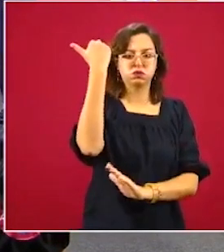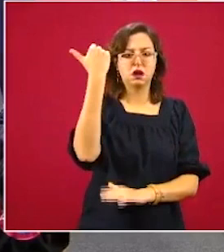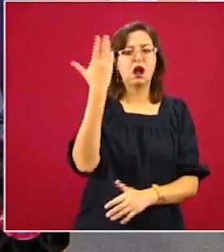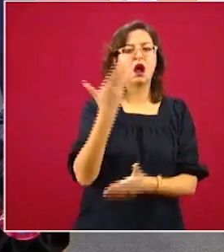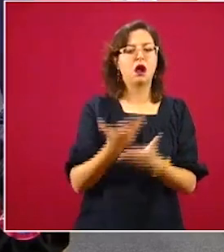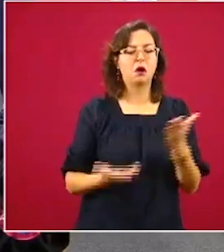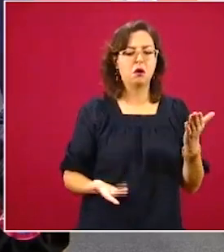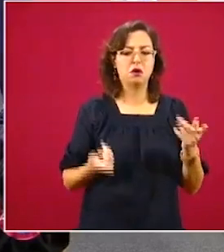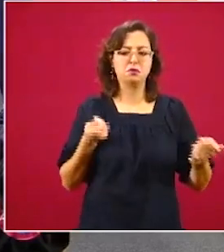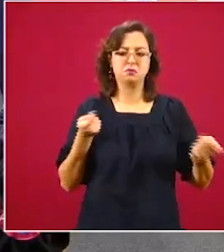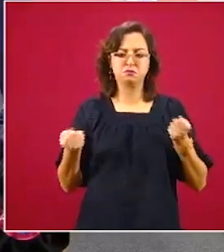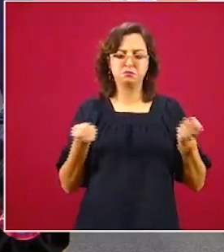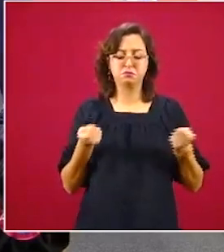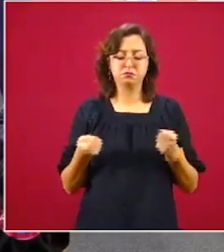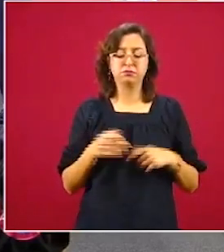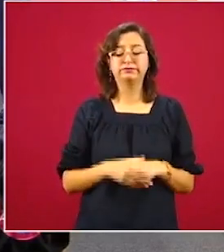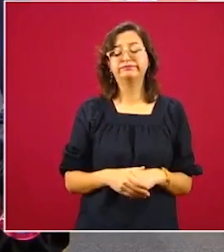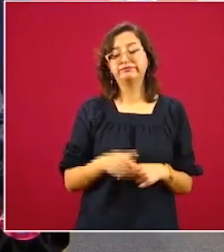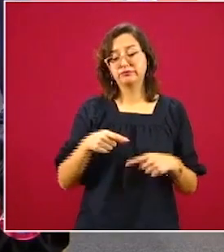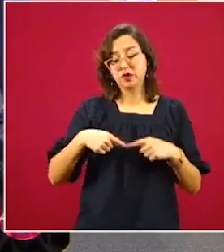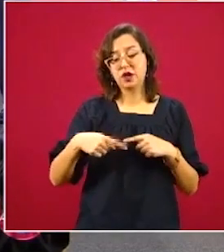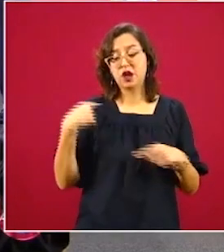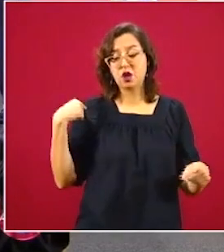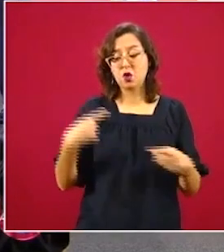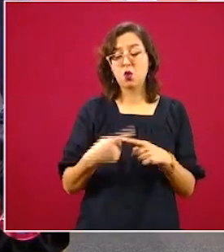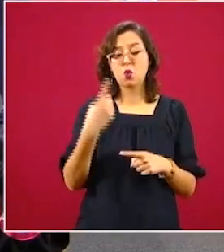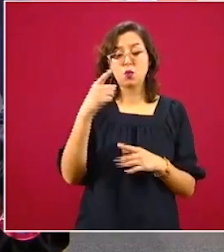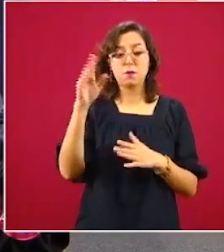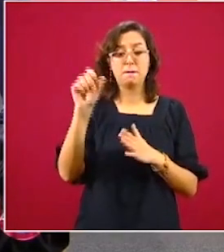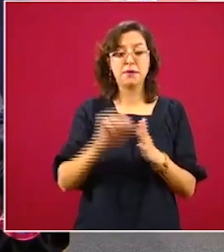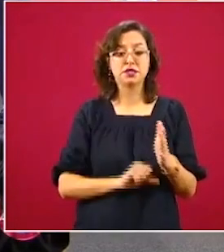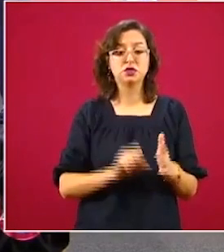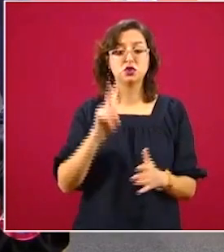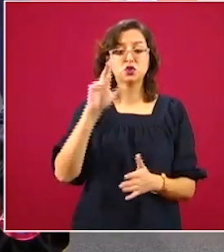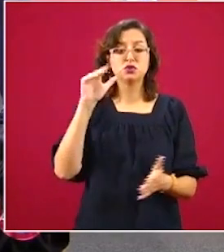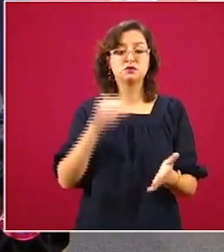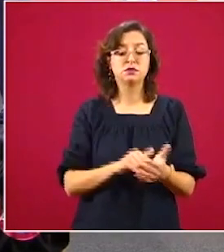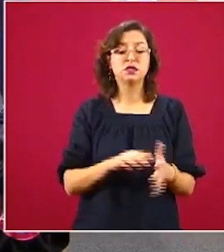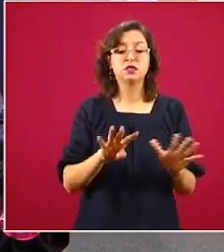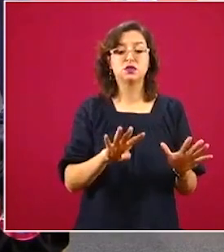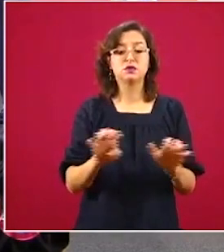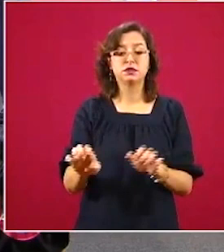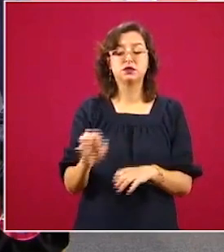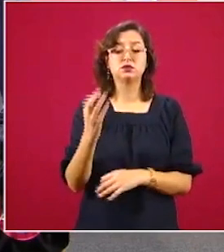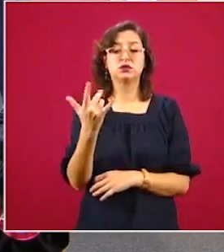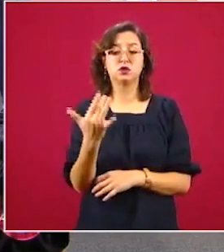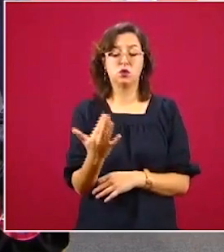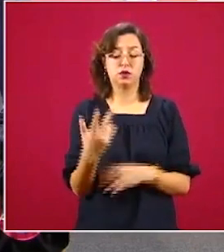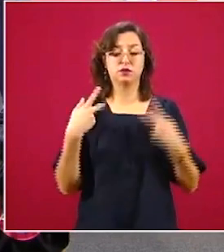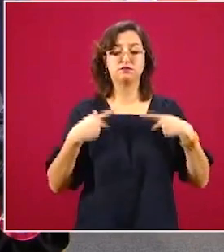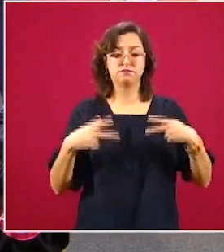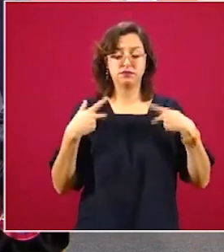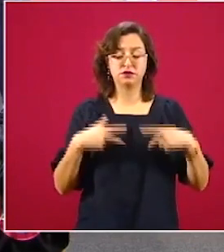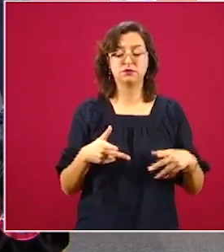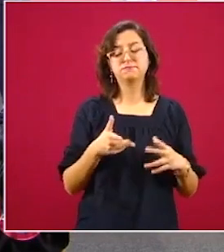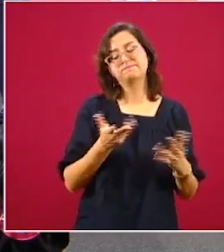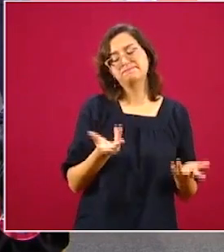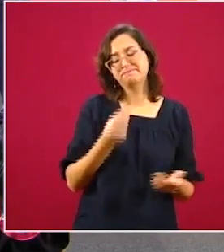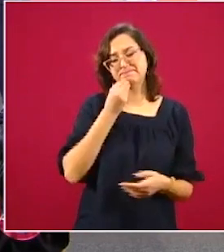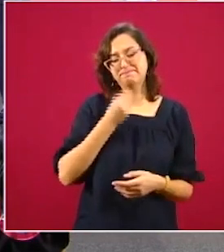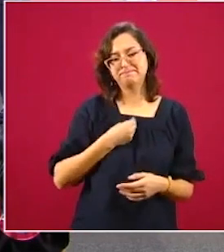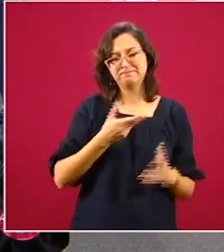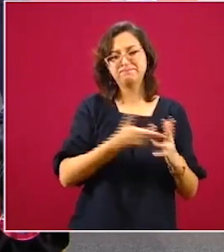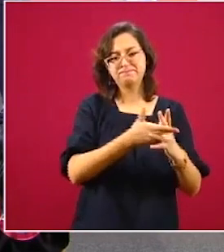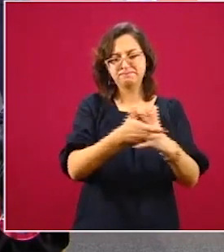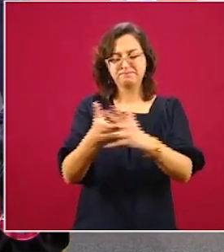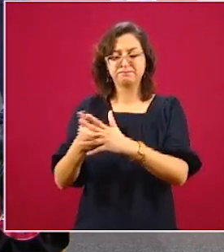Este mes son dos mil novecientos cincuenta. Quisiera resaltar que, bueno, en términos mediáticos